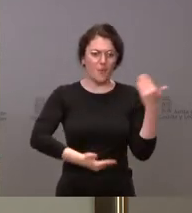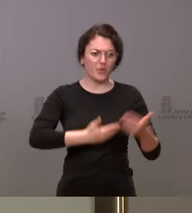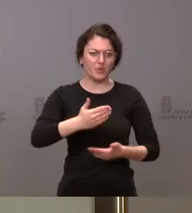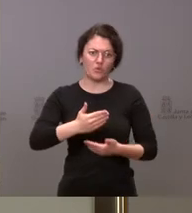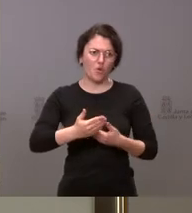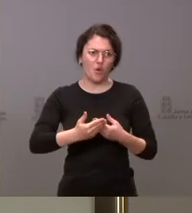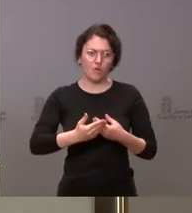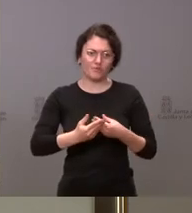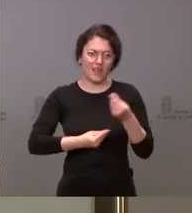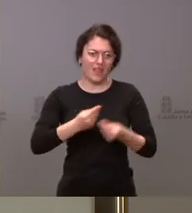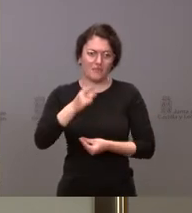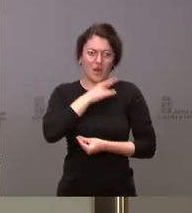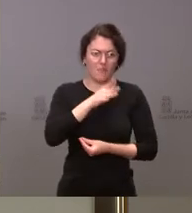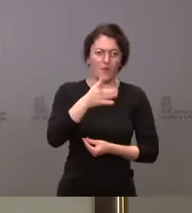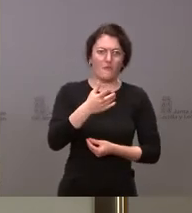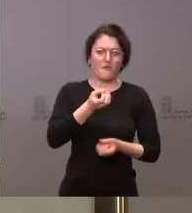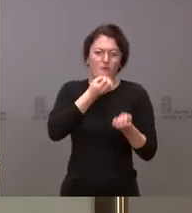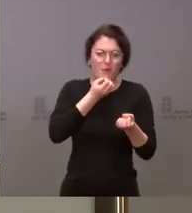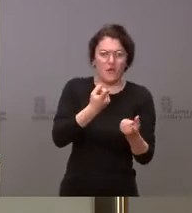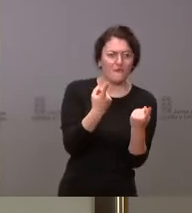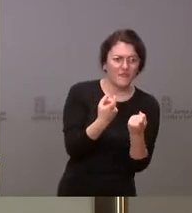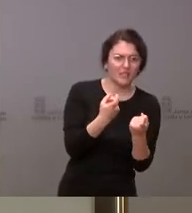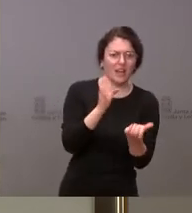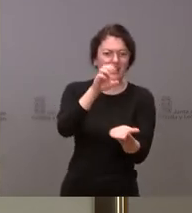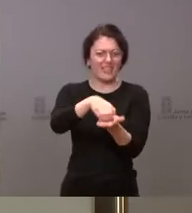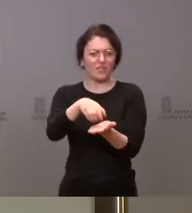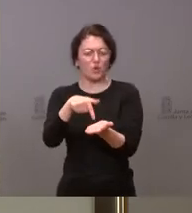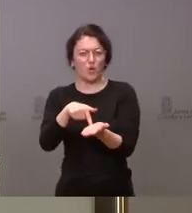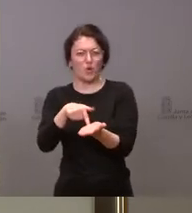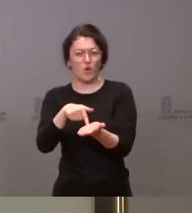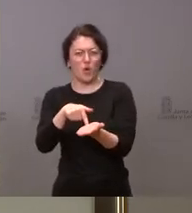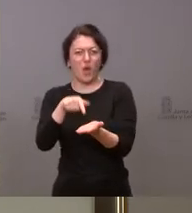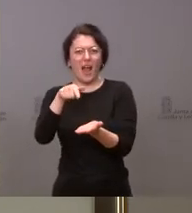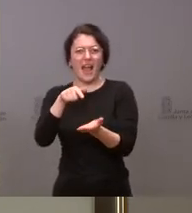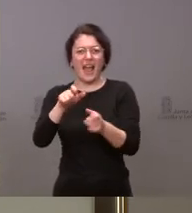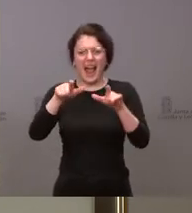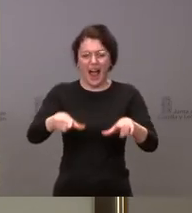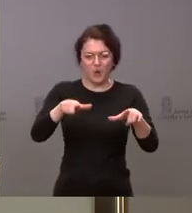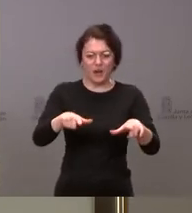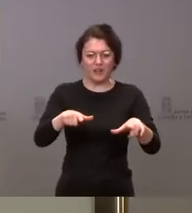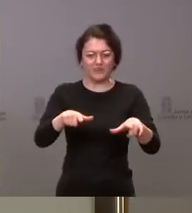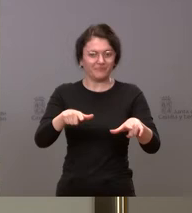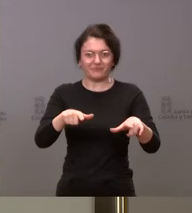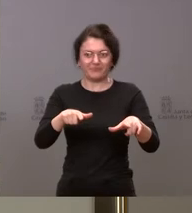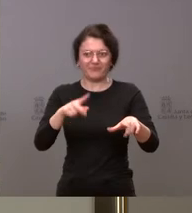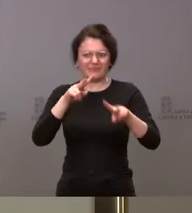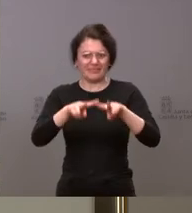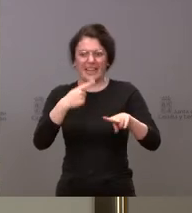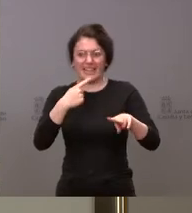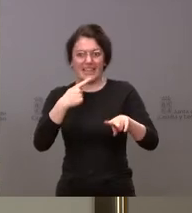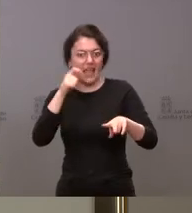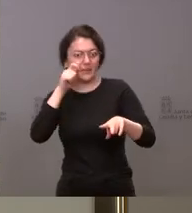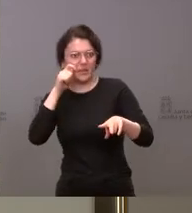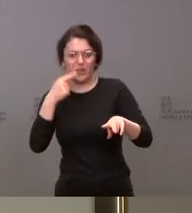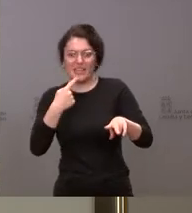falta de información, hablan de centros en los que se les han concedido aulas cuando los inspectores dicen que no han estado allí, otros que las han pedido